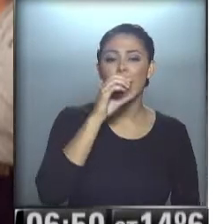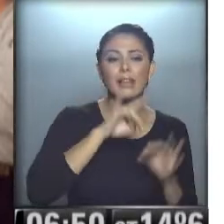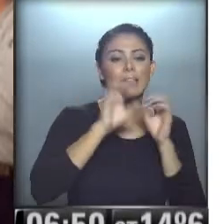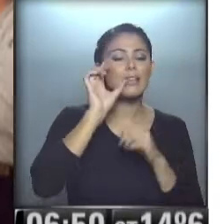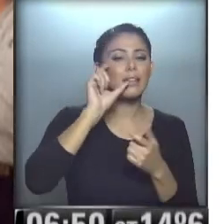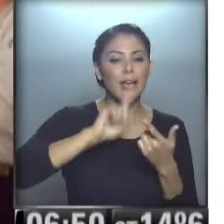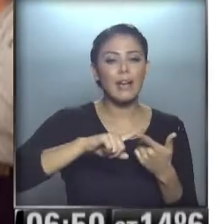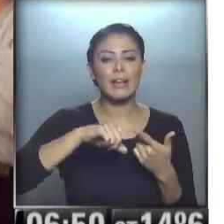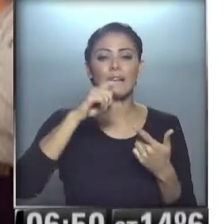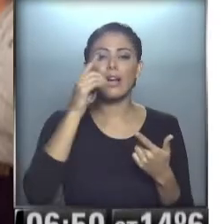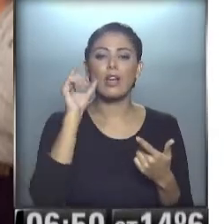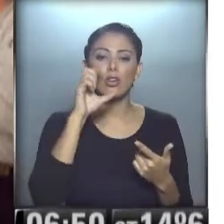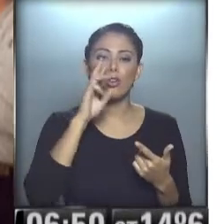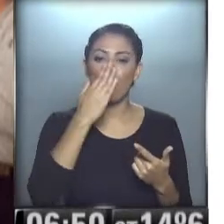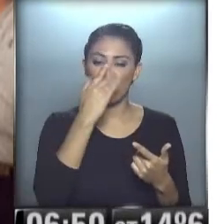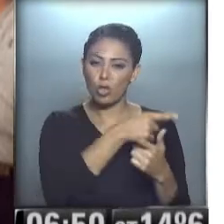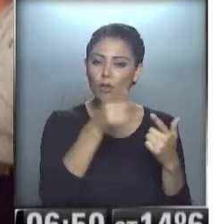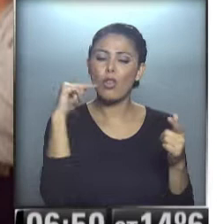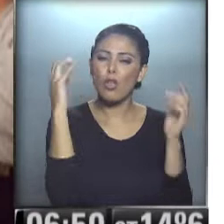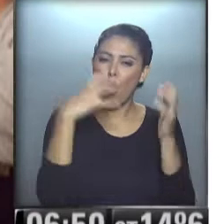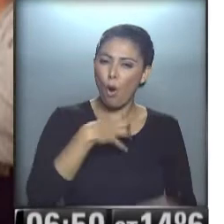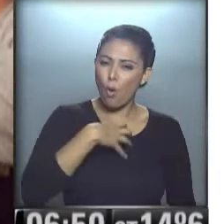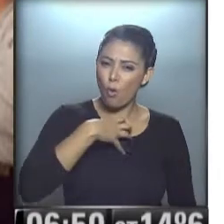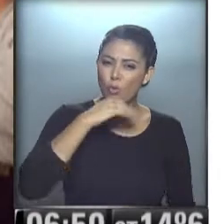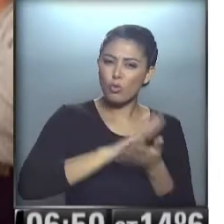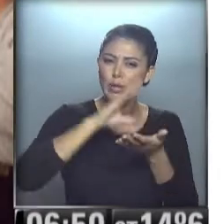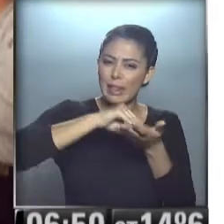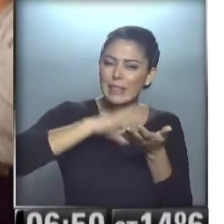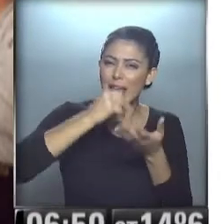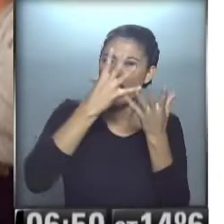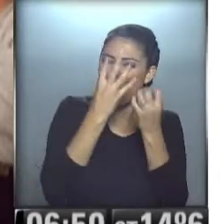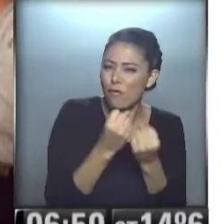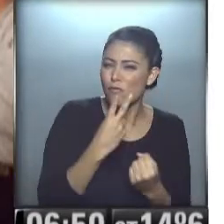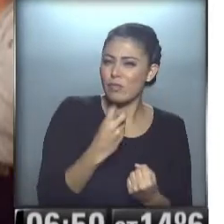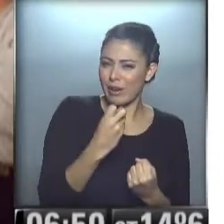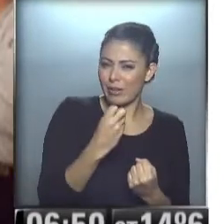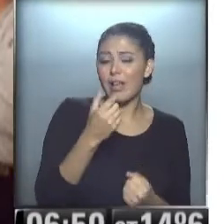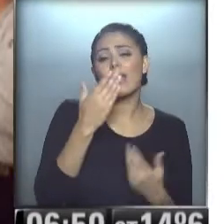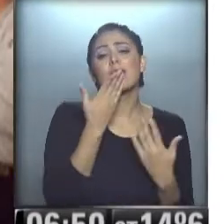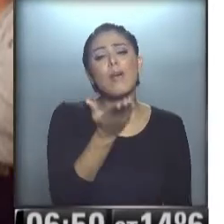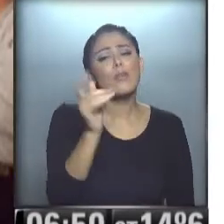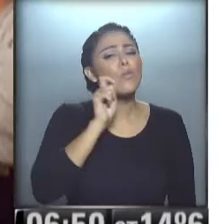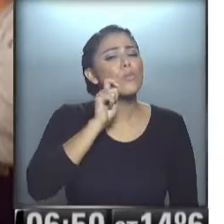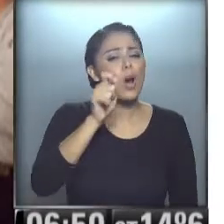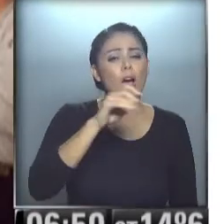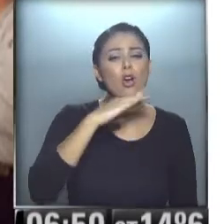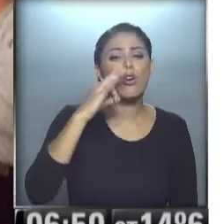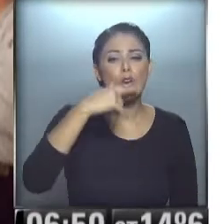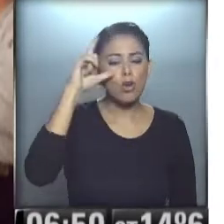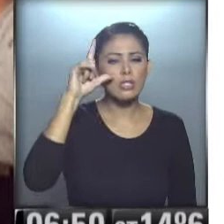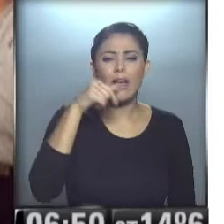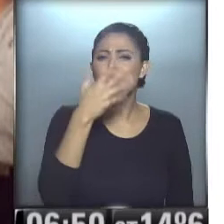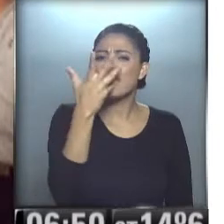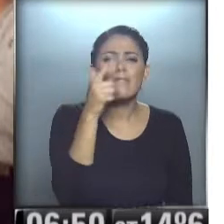...realizando un curso de geomagnetismo, eh... ...qué imán que tiene este curso... ...te piso, le envíes un besazo a José... ...que es un gran